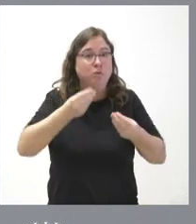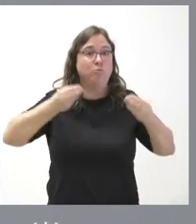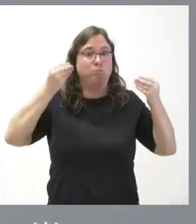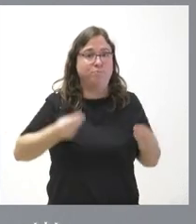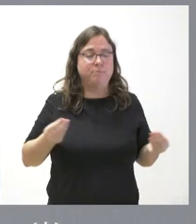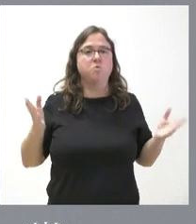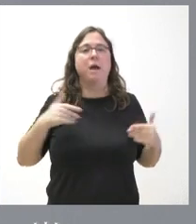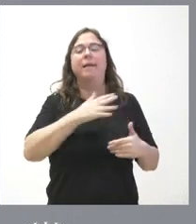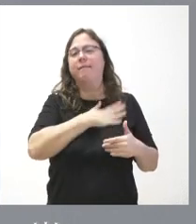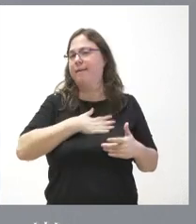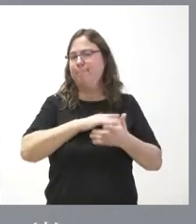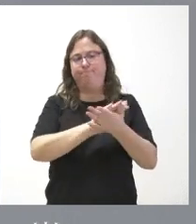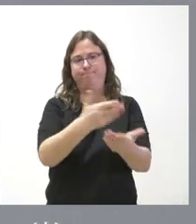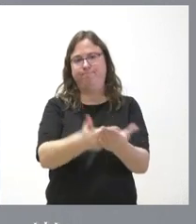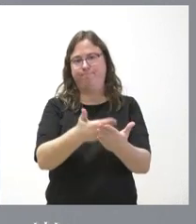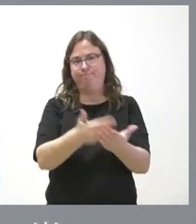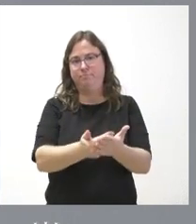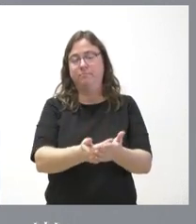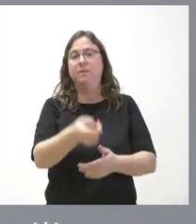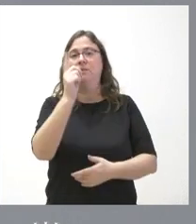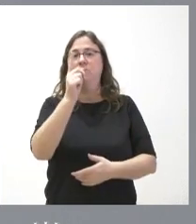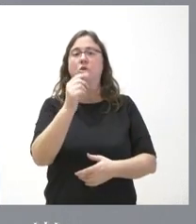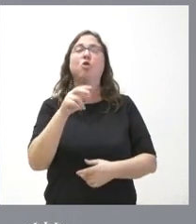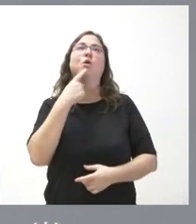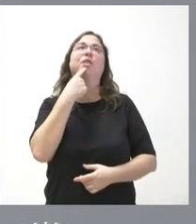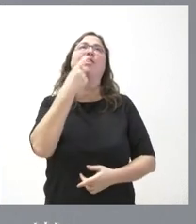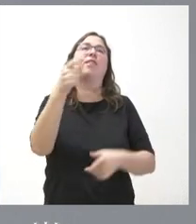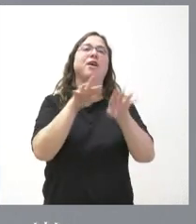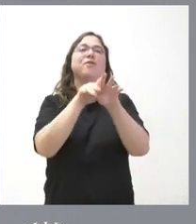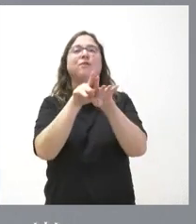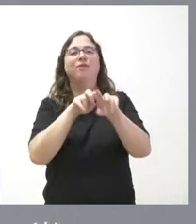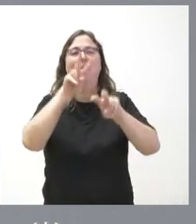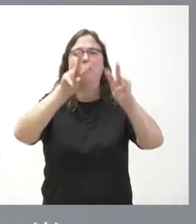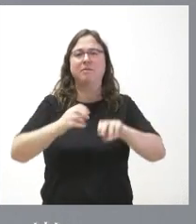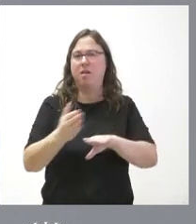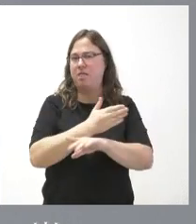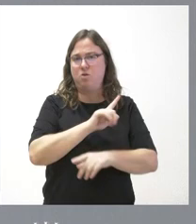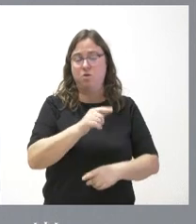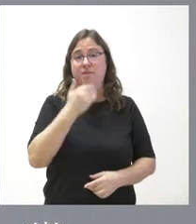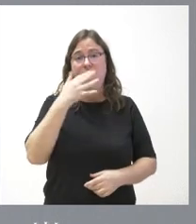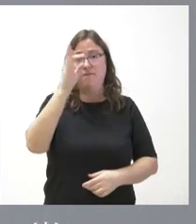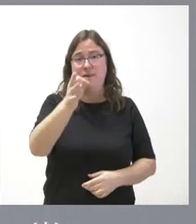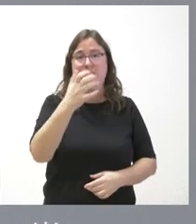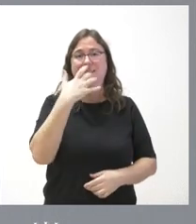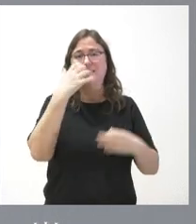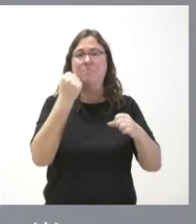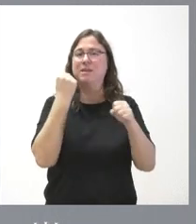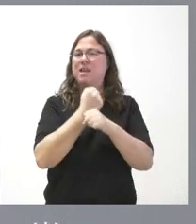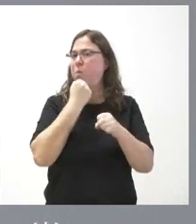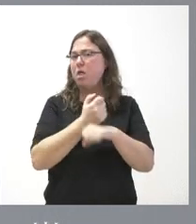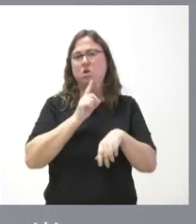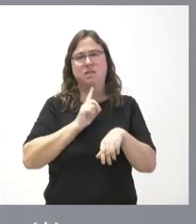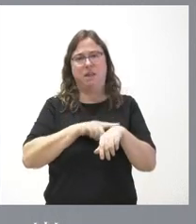sobre la base de los hechos constatados no sobre la base de los rumores o de las investigaciones previas es verdad que siempre esos trabajos llevan un tiempo